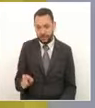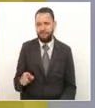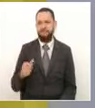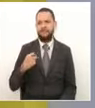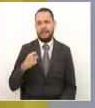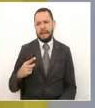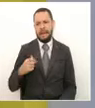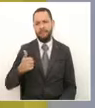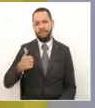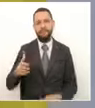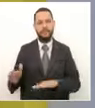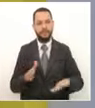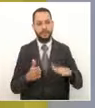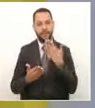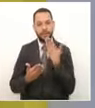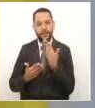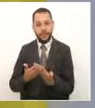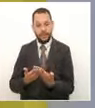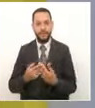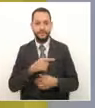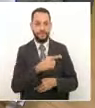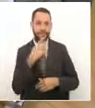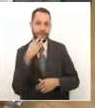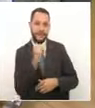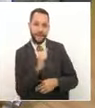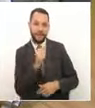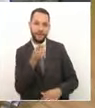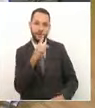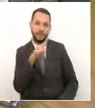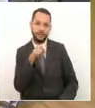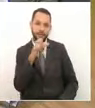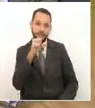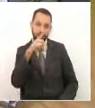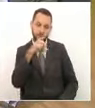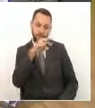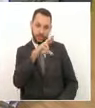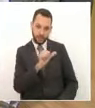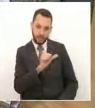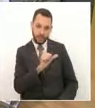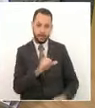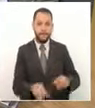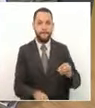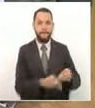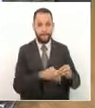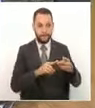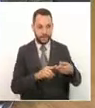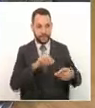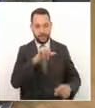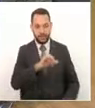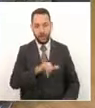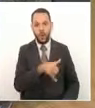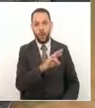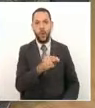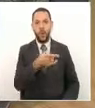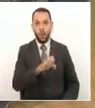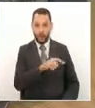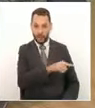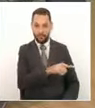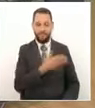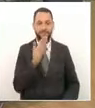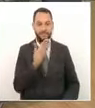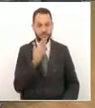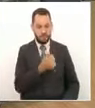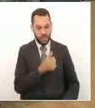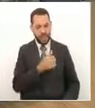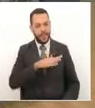Les agradecemos mucho la presencia de la doctora Sandra, nuestra directora de salud, y al doctor Jorge Alexis. Esperamos tenerlo próximamente para que nos cuente cómo